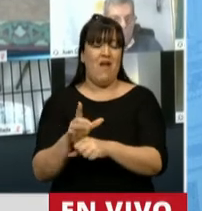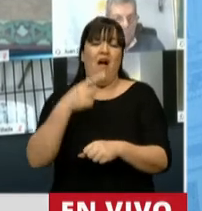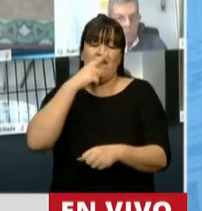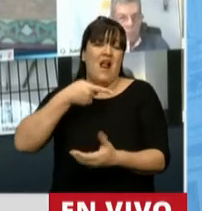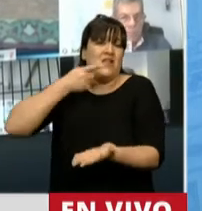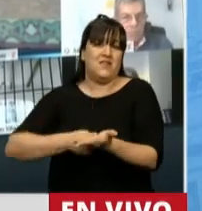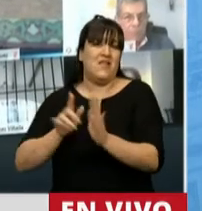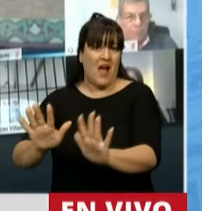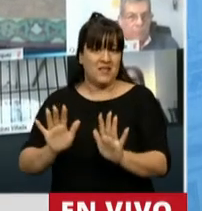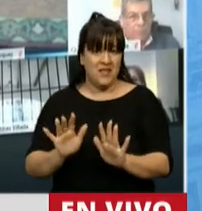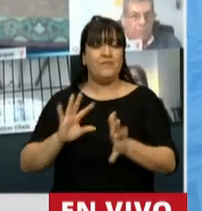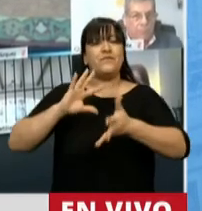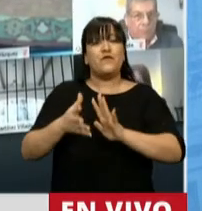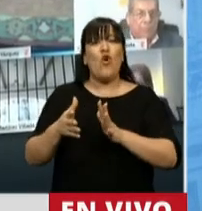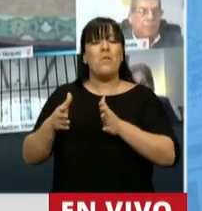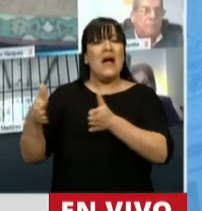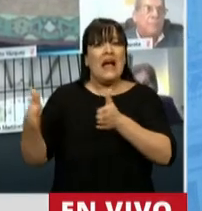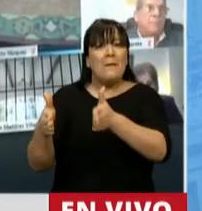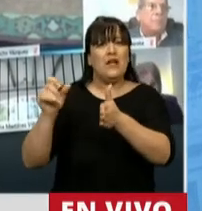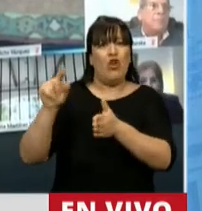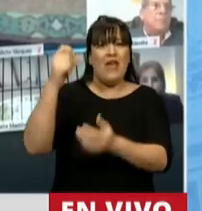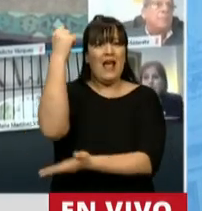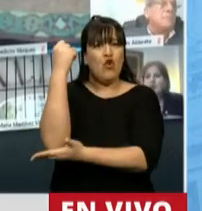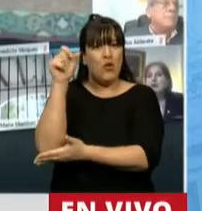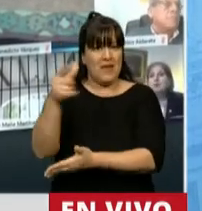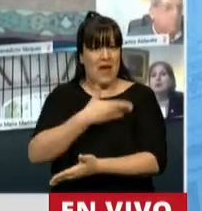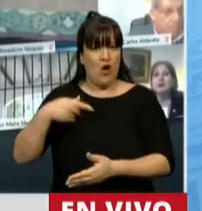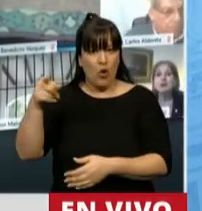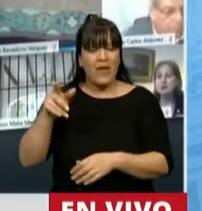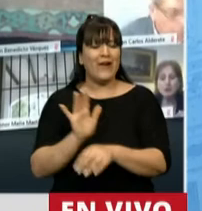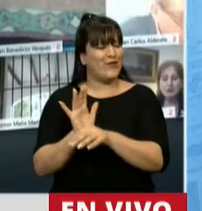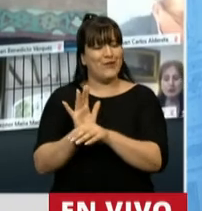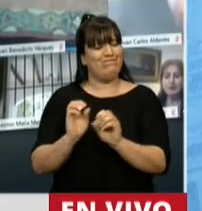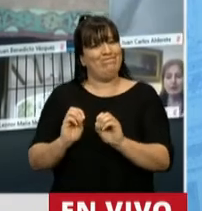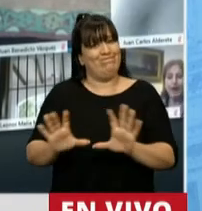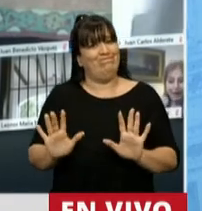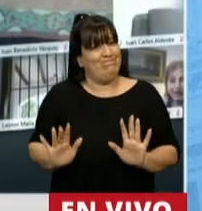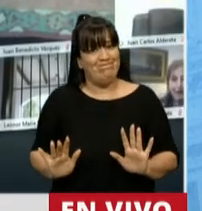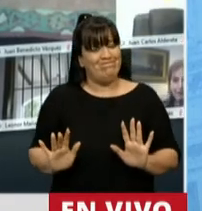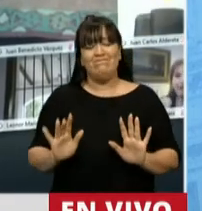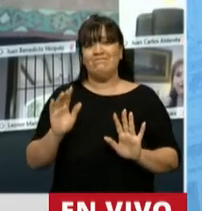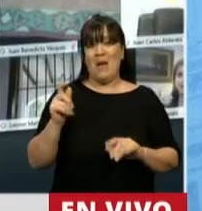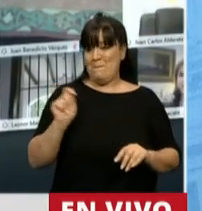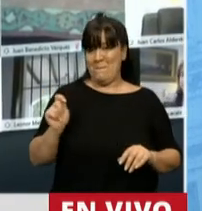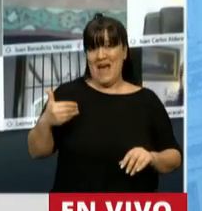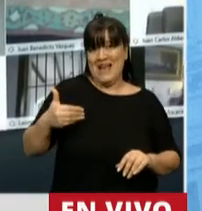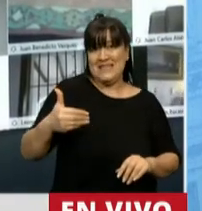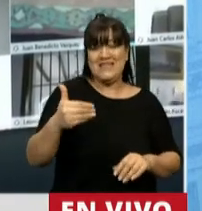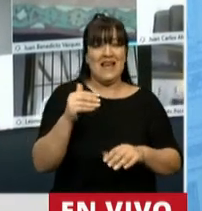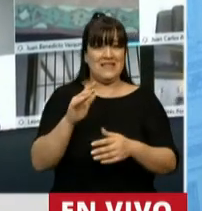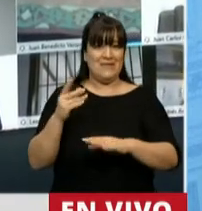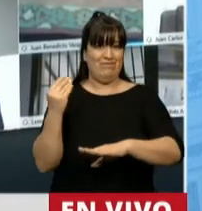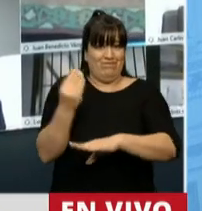El rumbo económico del gobierno ha sido desafortunado en estos primeros meses de gestión.